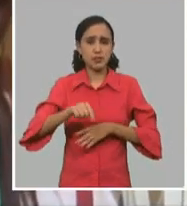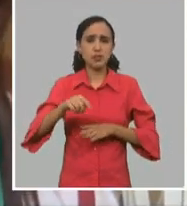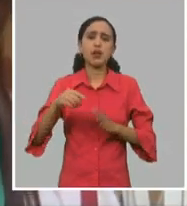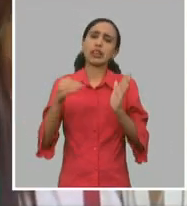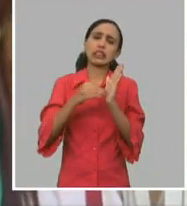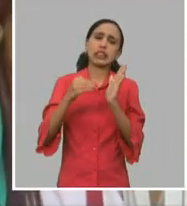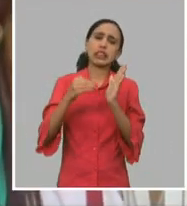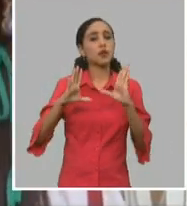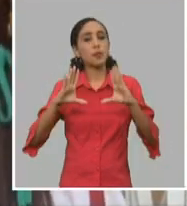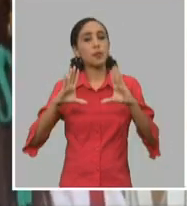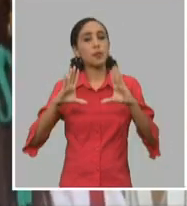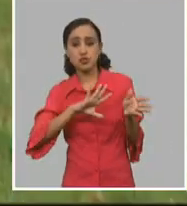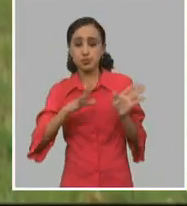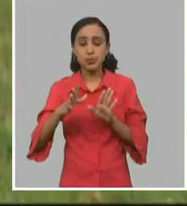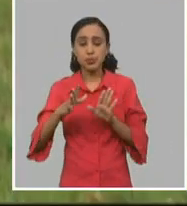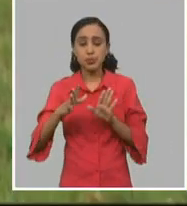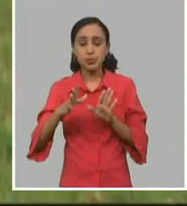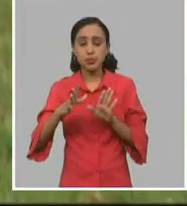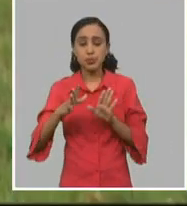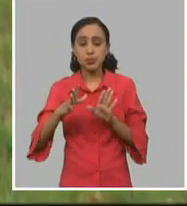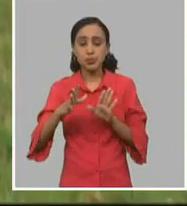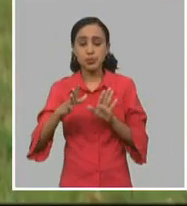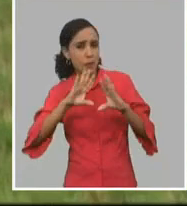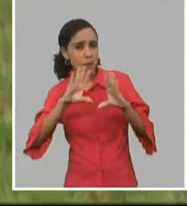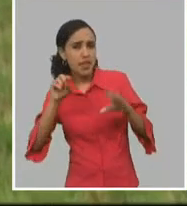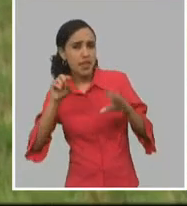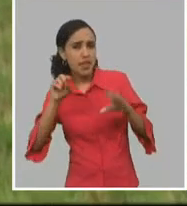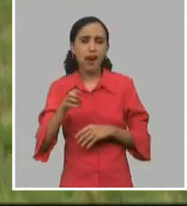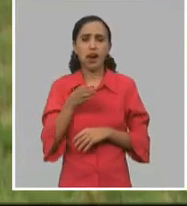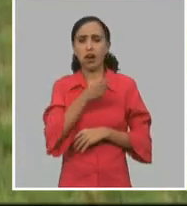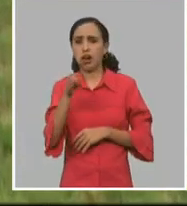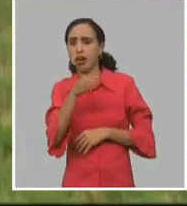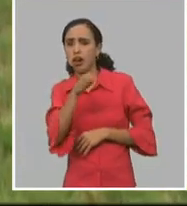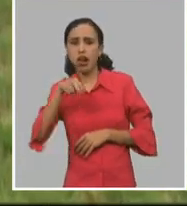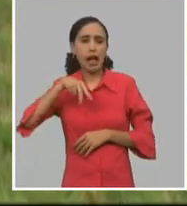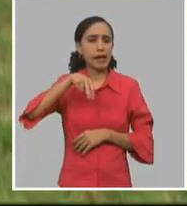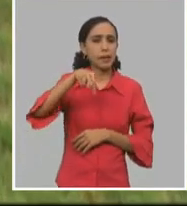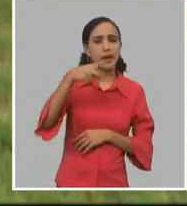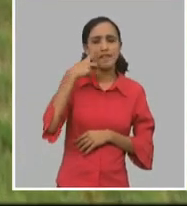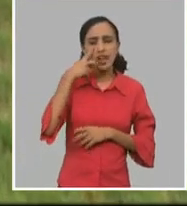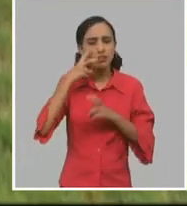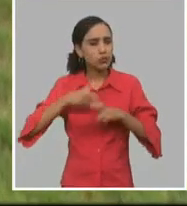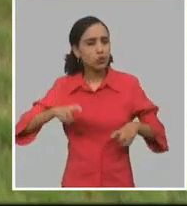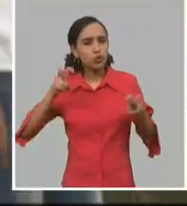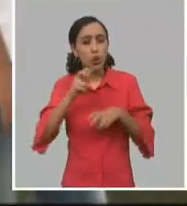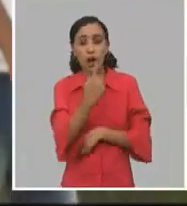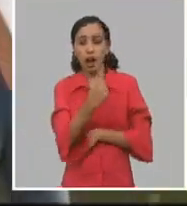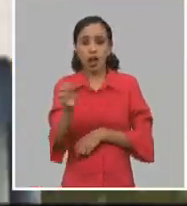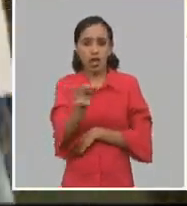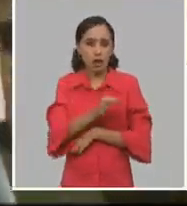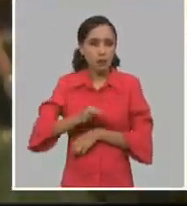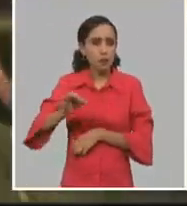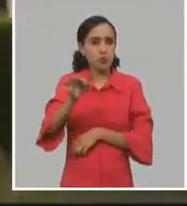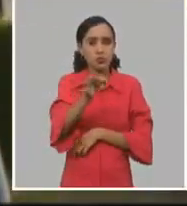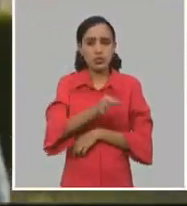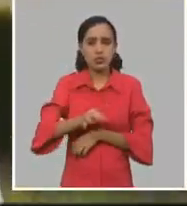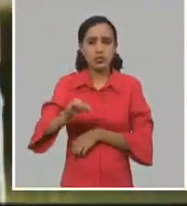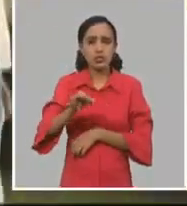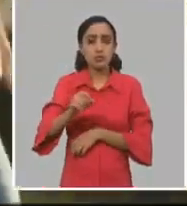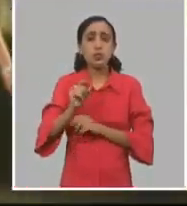tardes, y todo el día lo ocupábamos para caminar, para chequear en los municipios, nos volcábamos todos hacia allá,